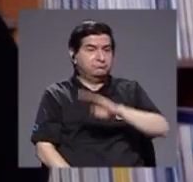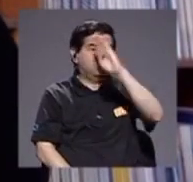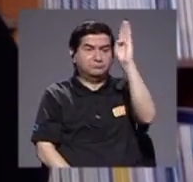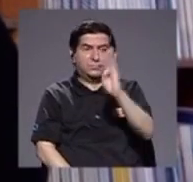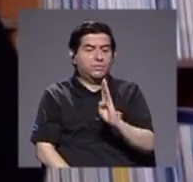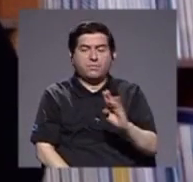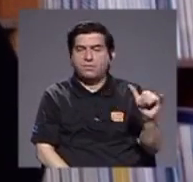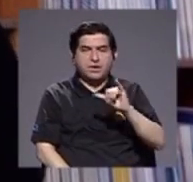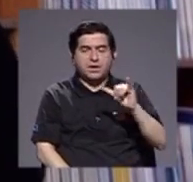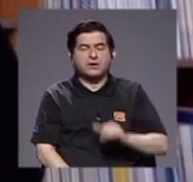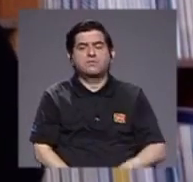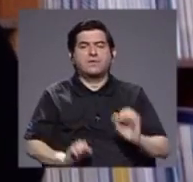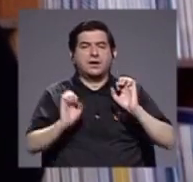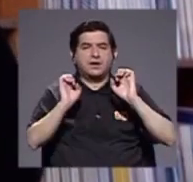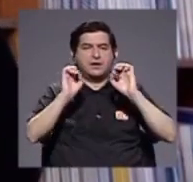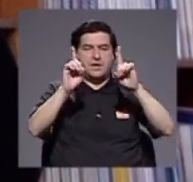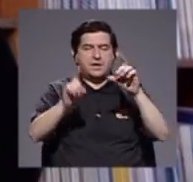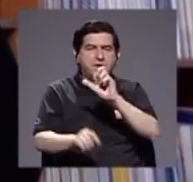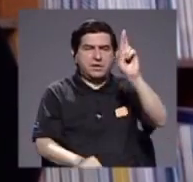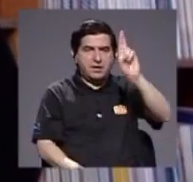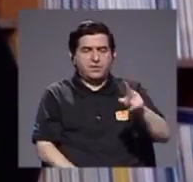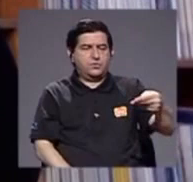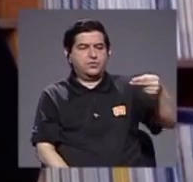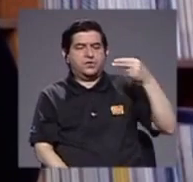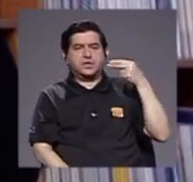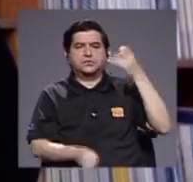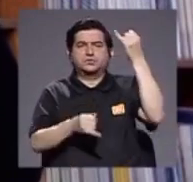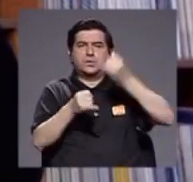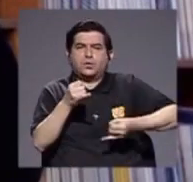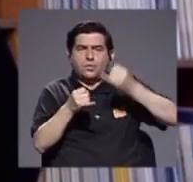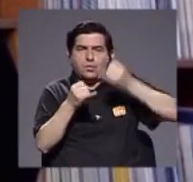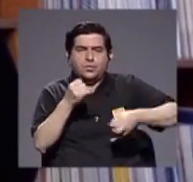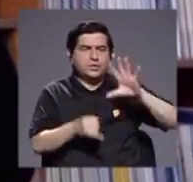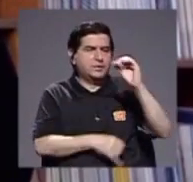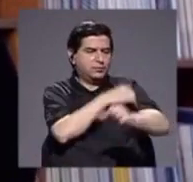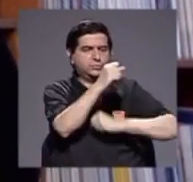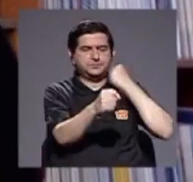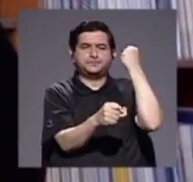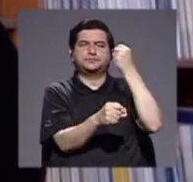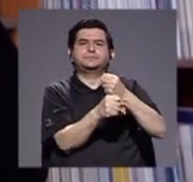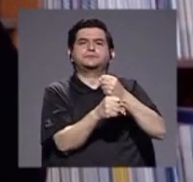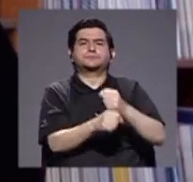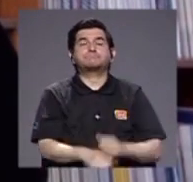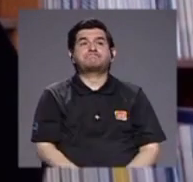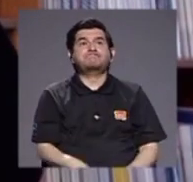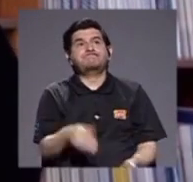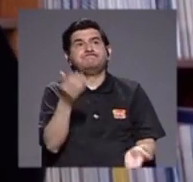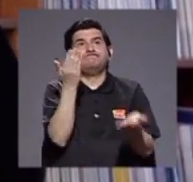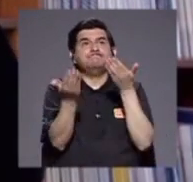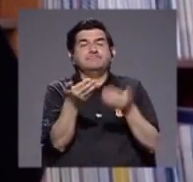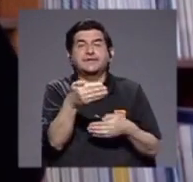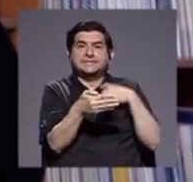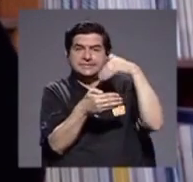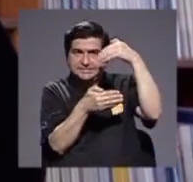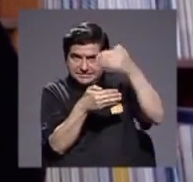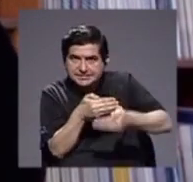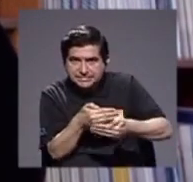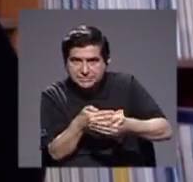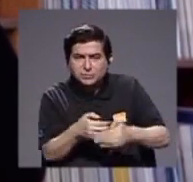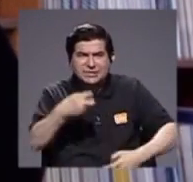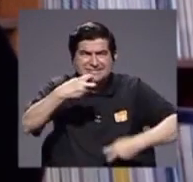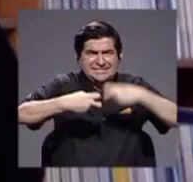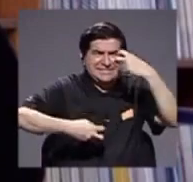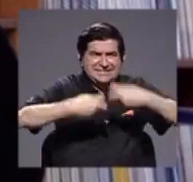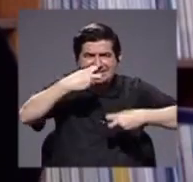en la historia de la educación costarricense en los últimos 50 años, quizás después de la